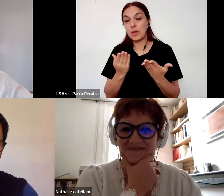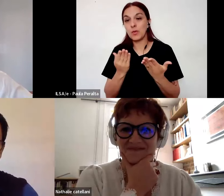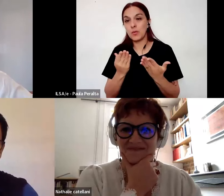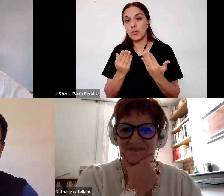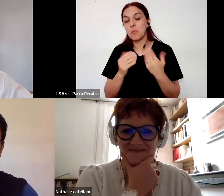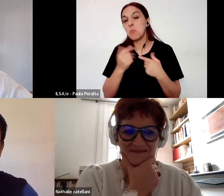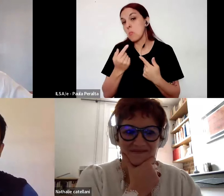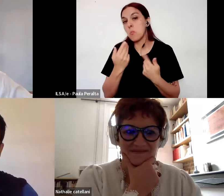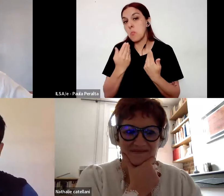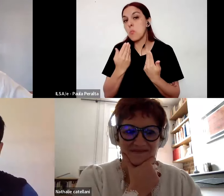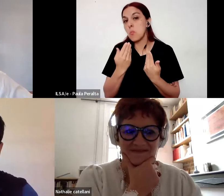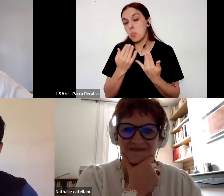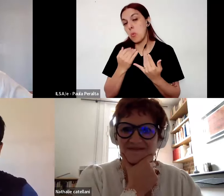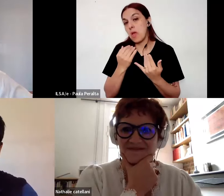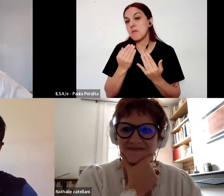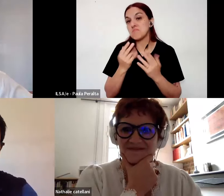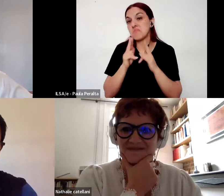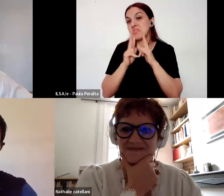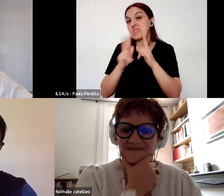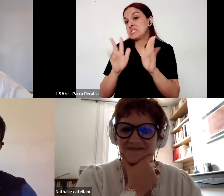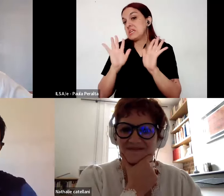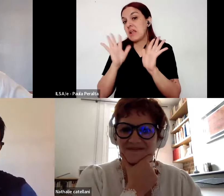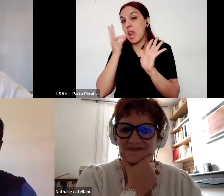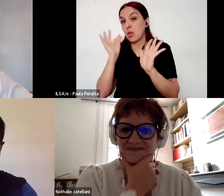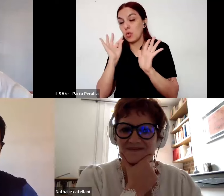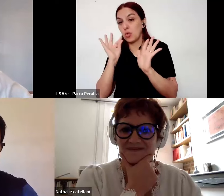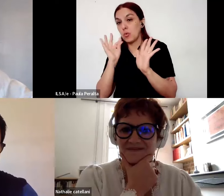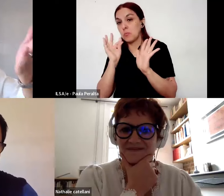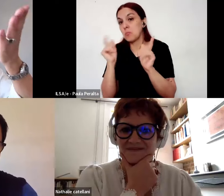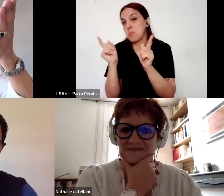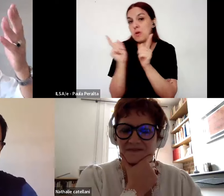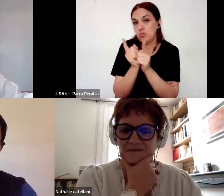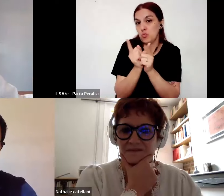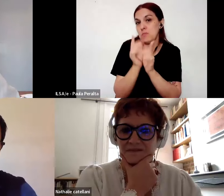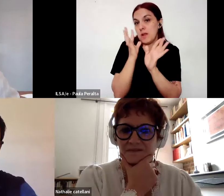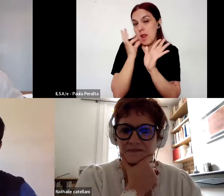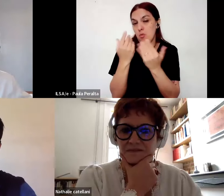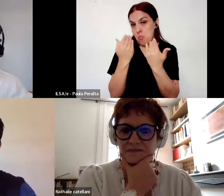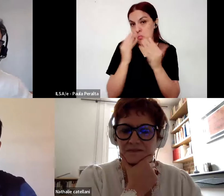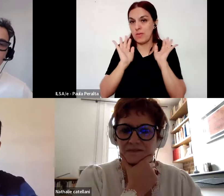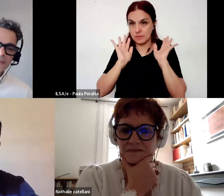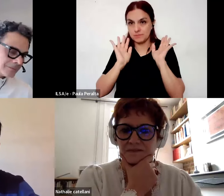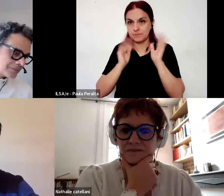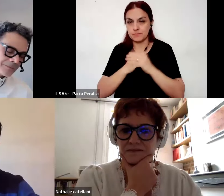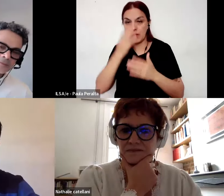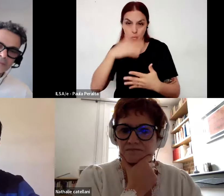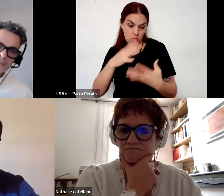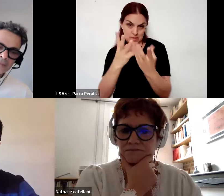palabra para que quieran hacer alguna síntesis y vamos cerrando